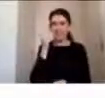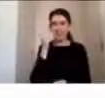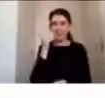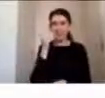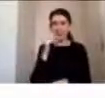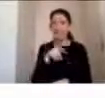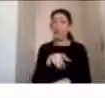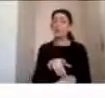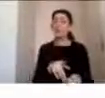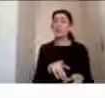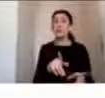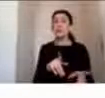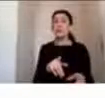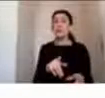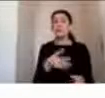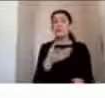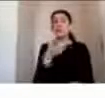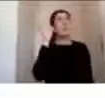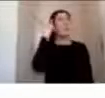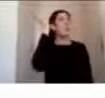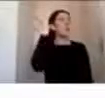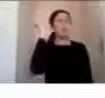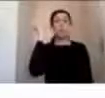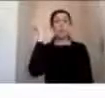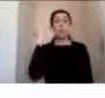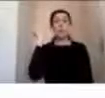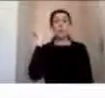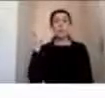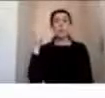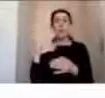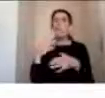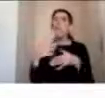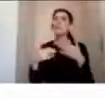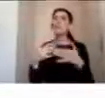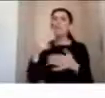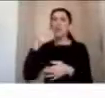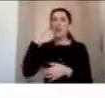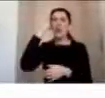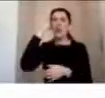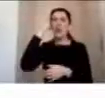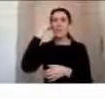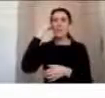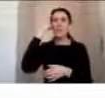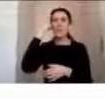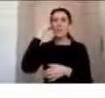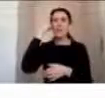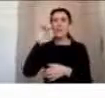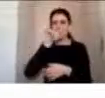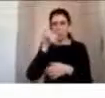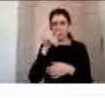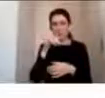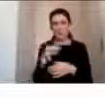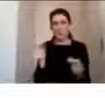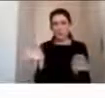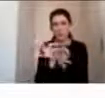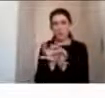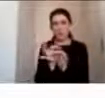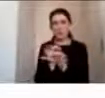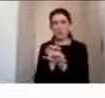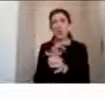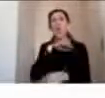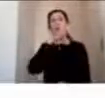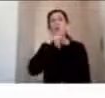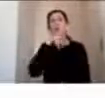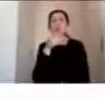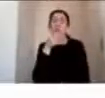descuido, ¿cierto?, fue un proceso cognitivo que vamos a ver un poco más adelante, en que el adulto dijo, ah, voy a botar la